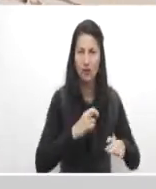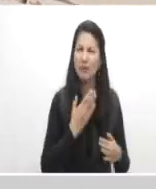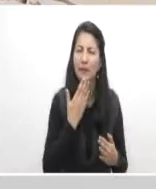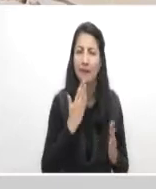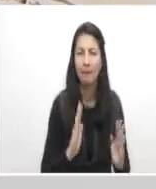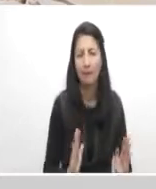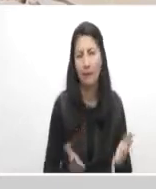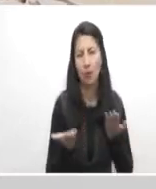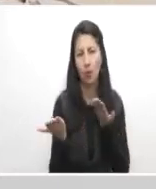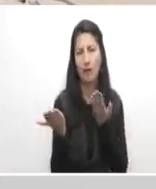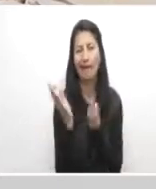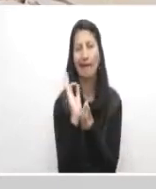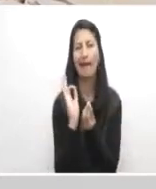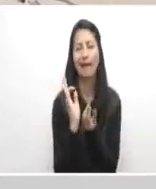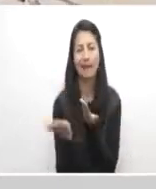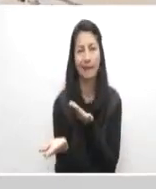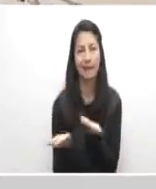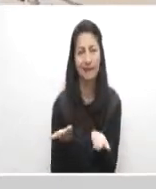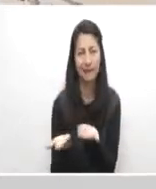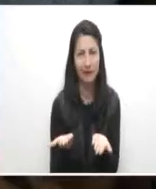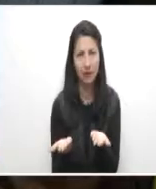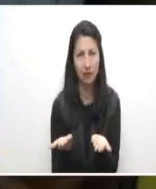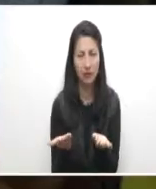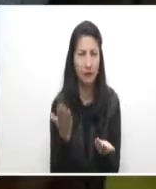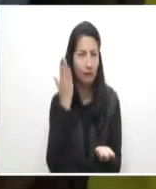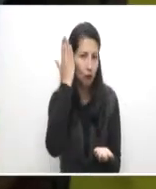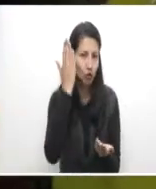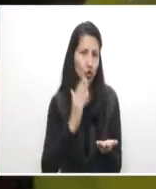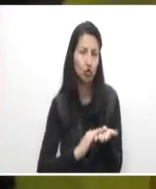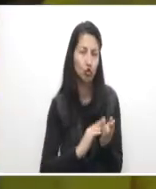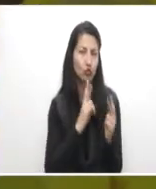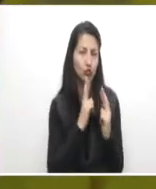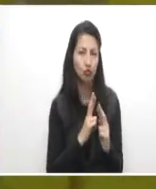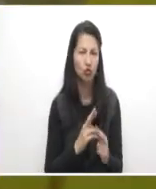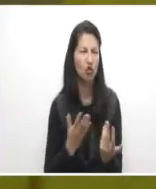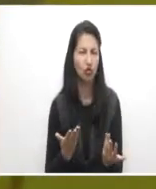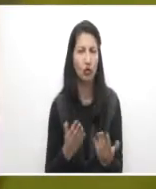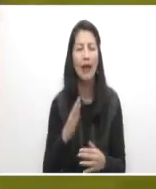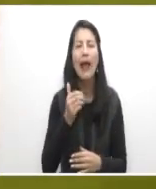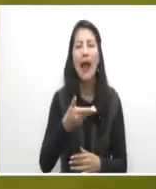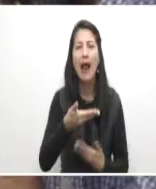calidad del servicio y la producción sea más efectiva dentro del campo.